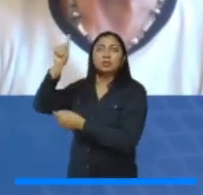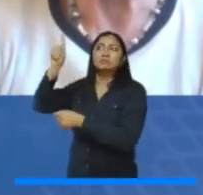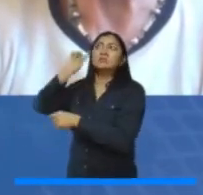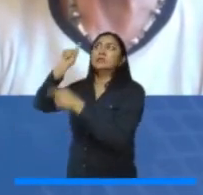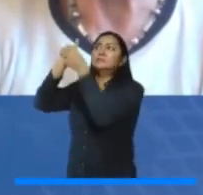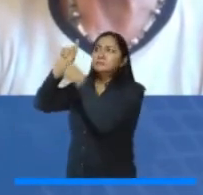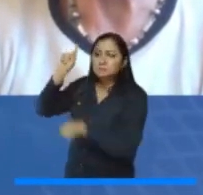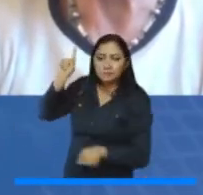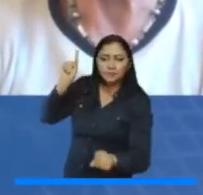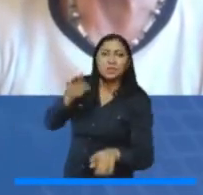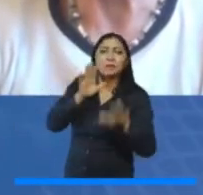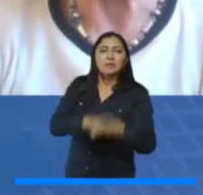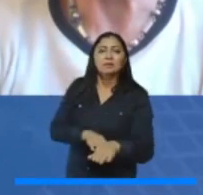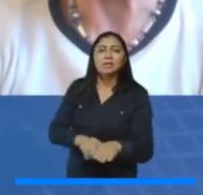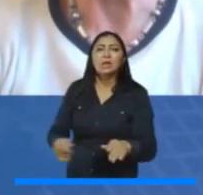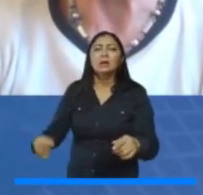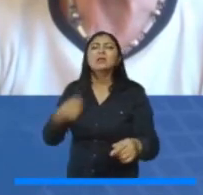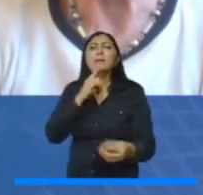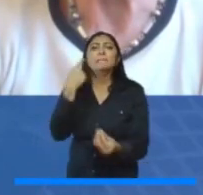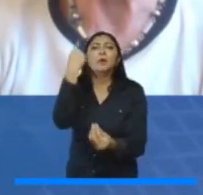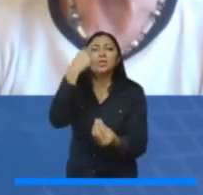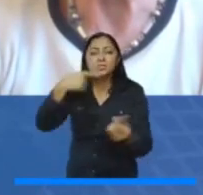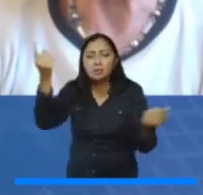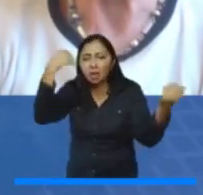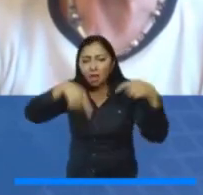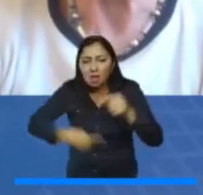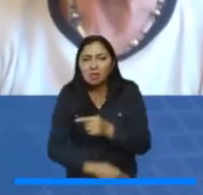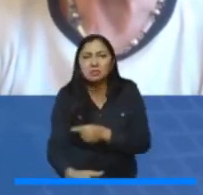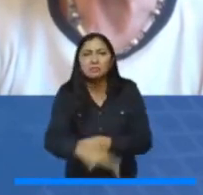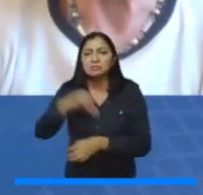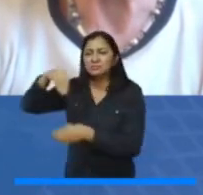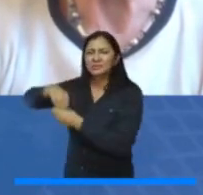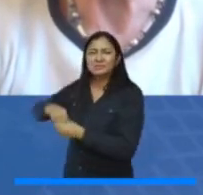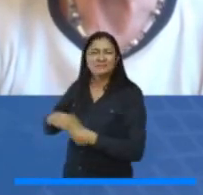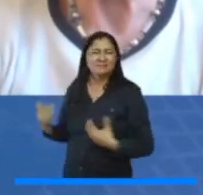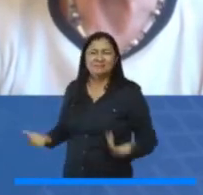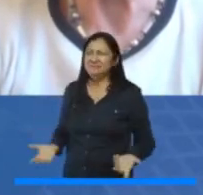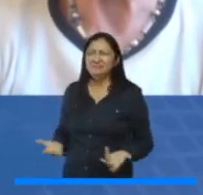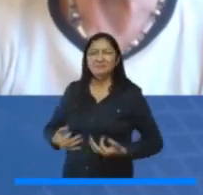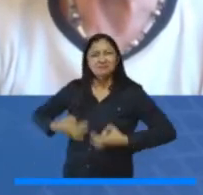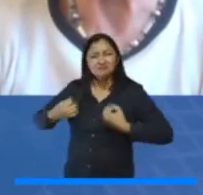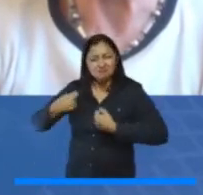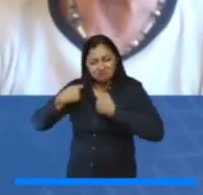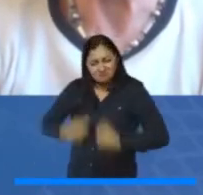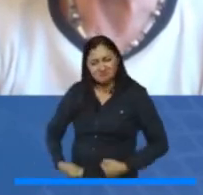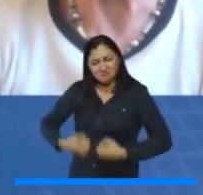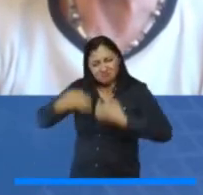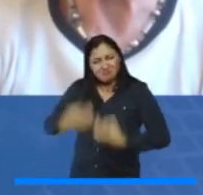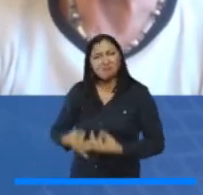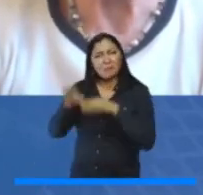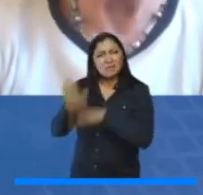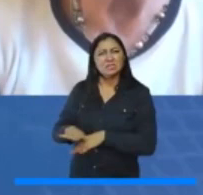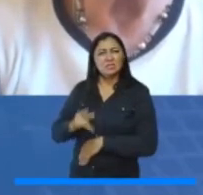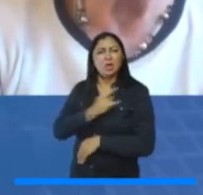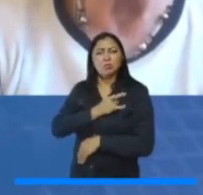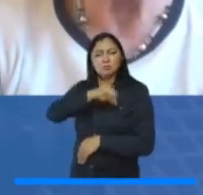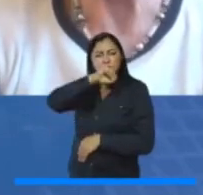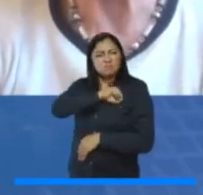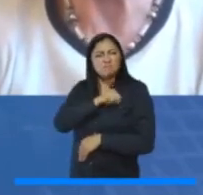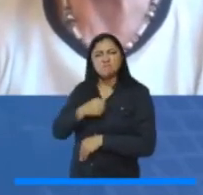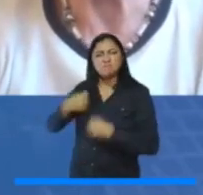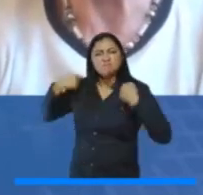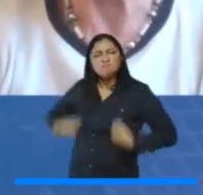que, de una u otra manera, sus posiciones allí no representan realmente la institucionalidad ni el interés que se debe representar,